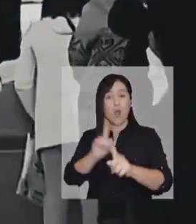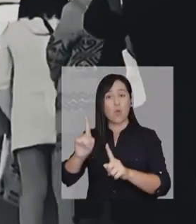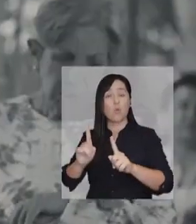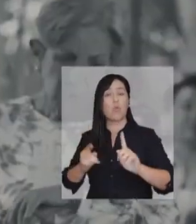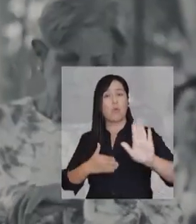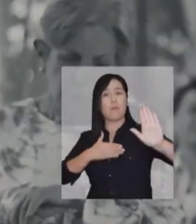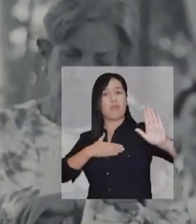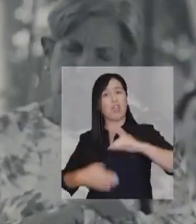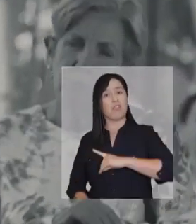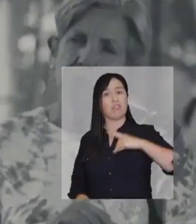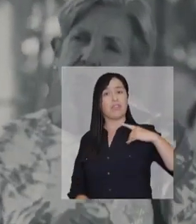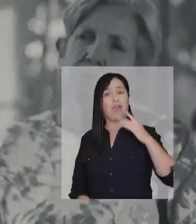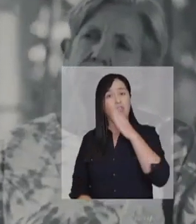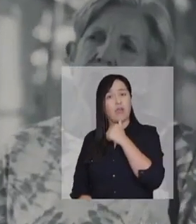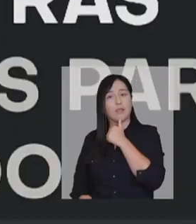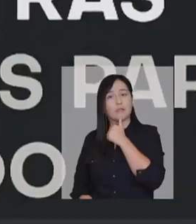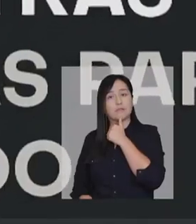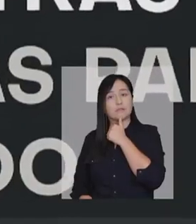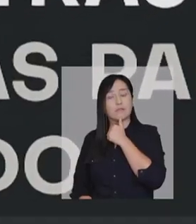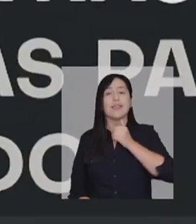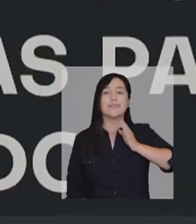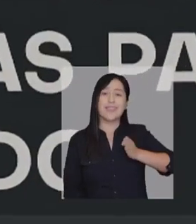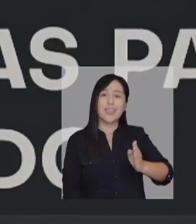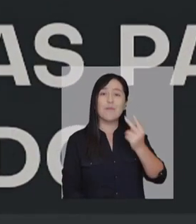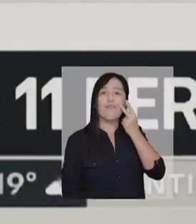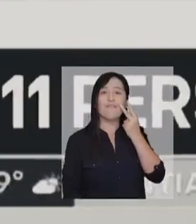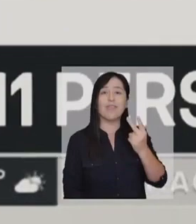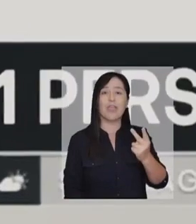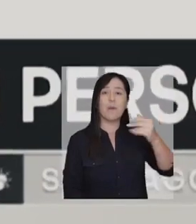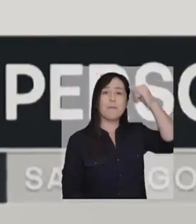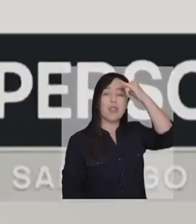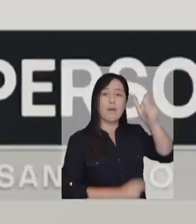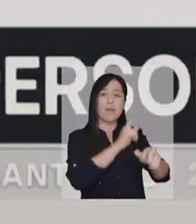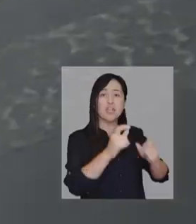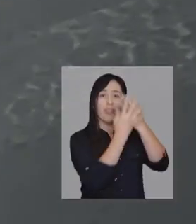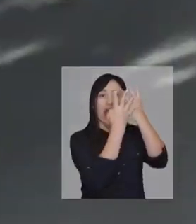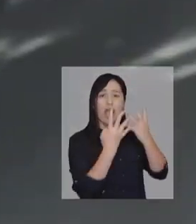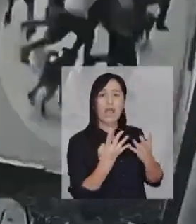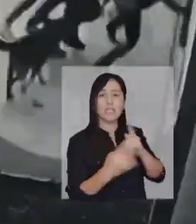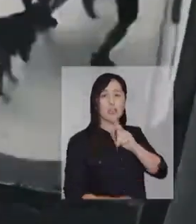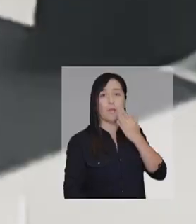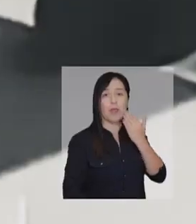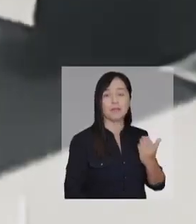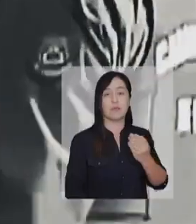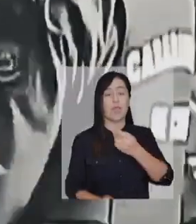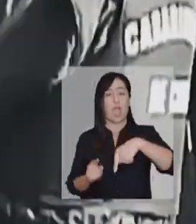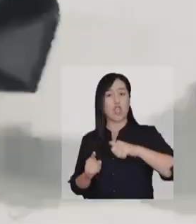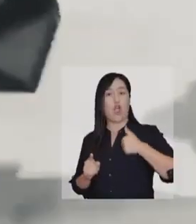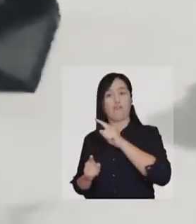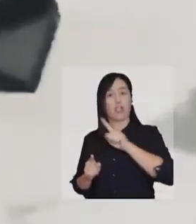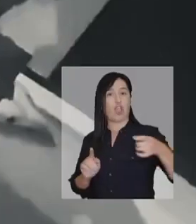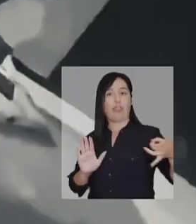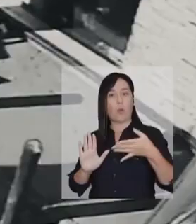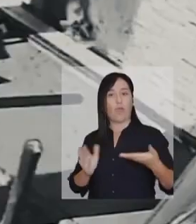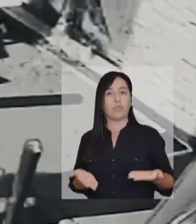viendo como la dignidad que algunos prometieron no llega. Seguimos viendo como indultan a quienes no lo merecen. Estos